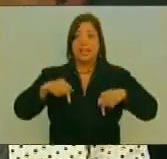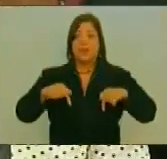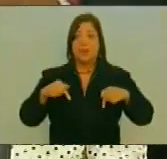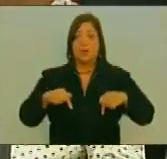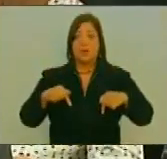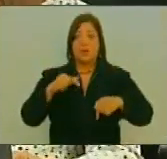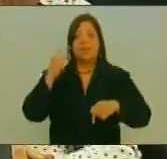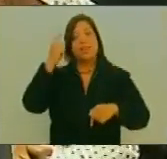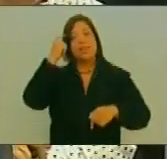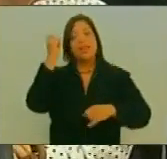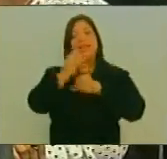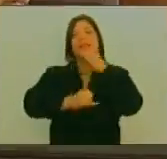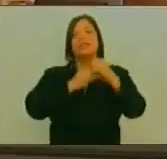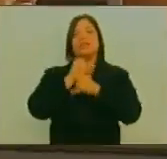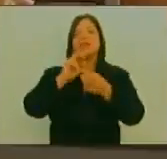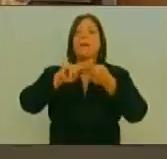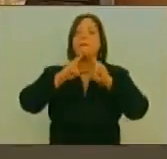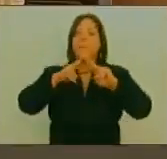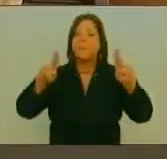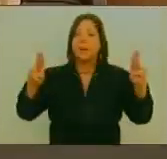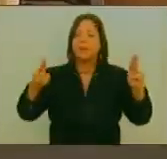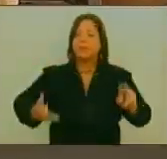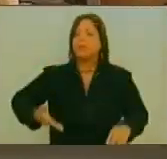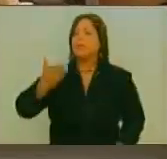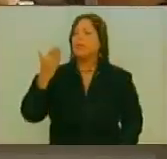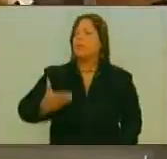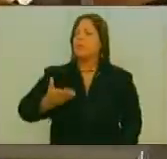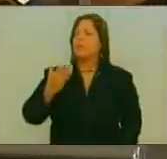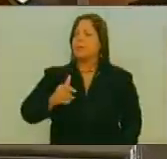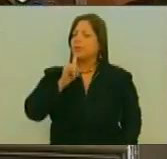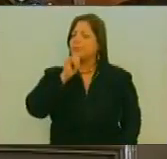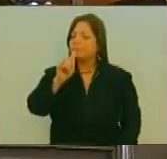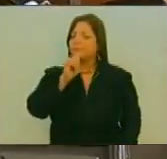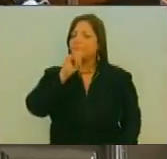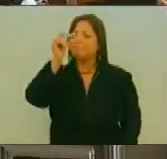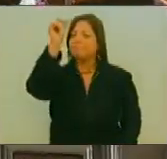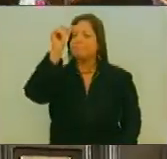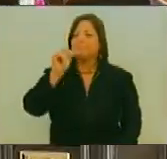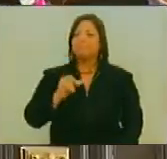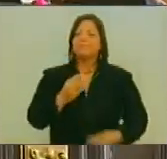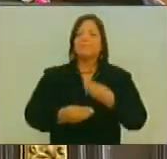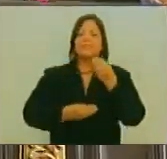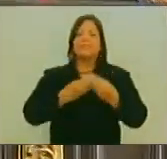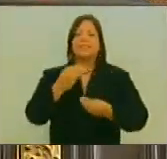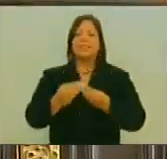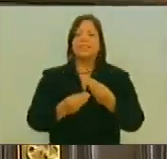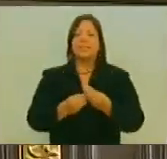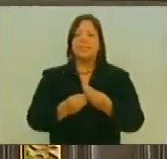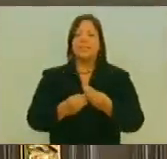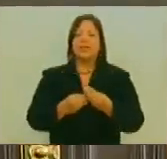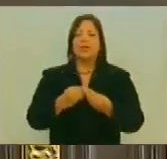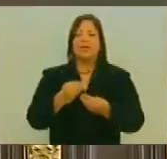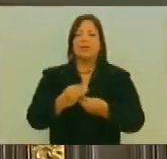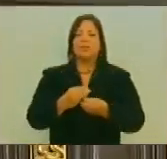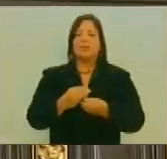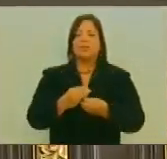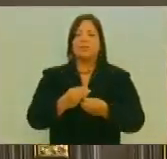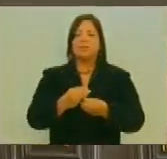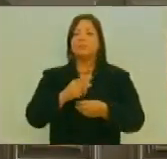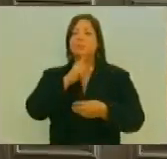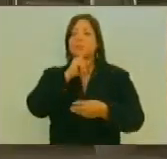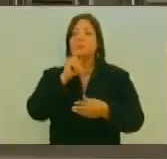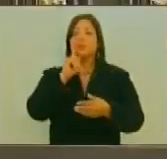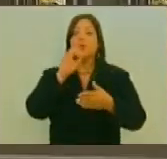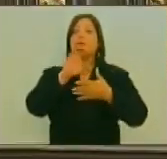El Día Internacional De La Paz Es Importante Destacar Que Hemos Realizado Un Evento Con